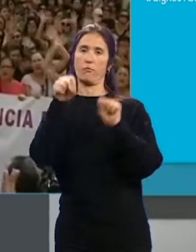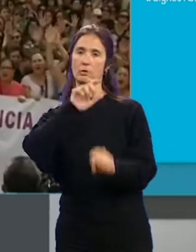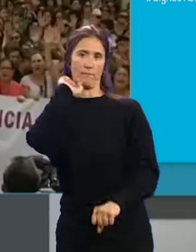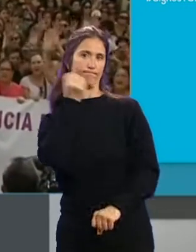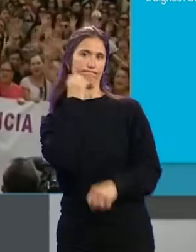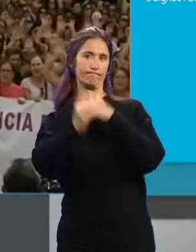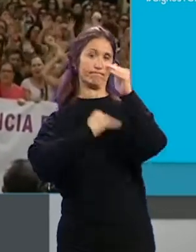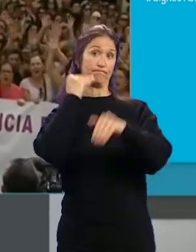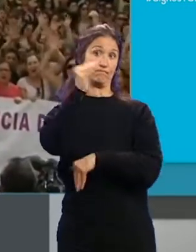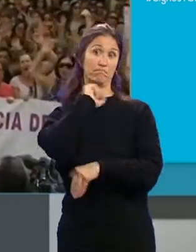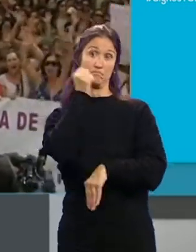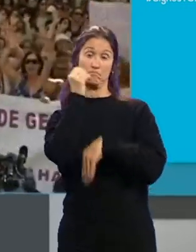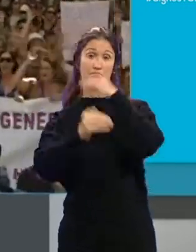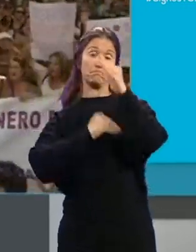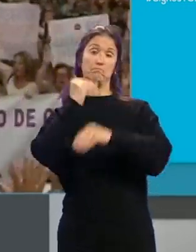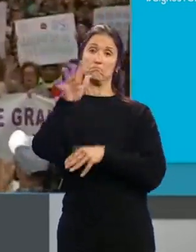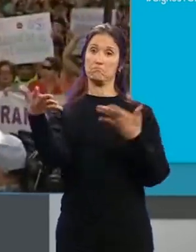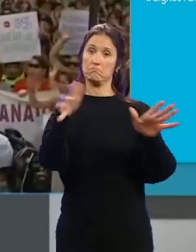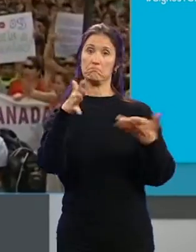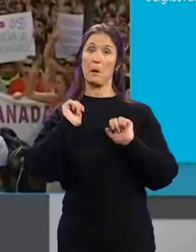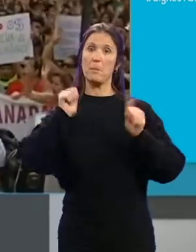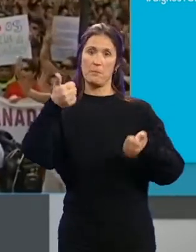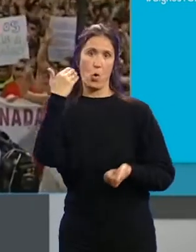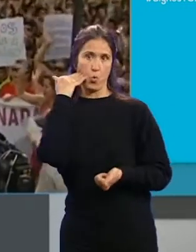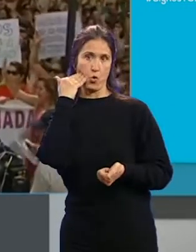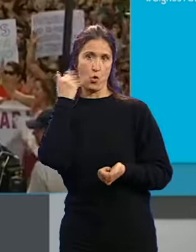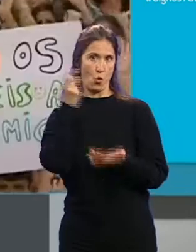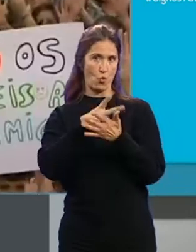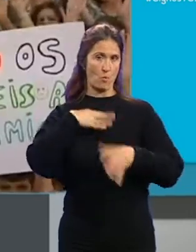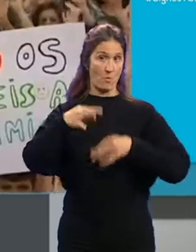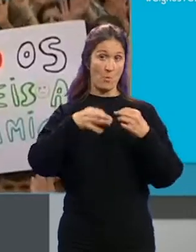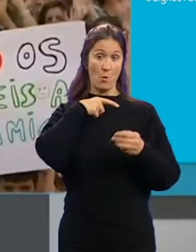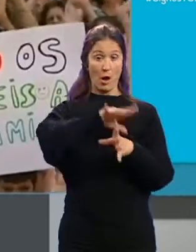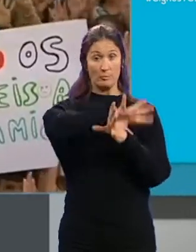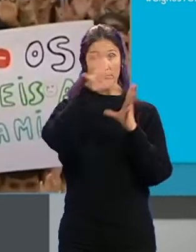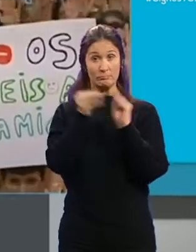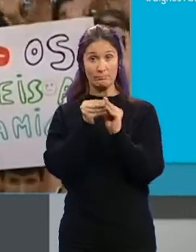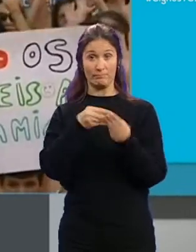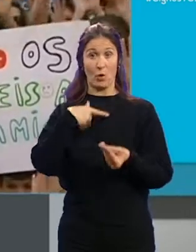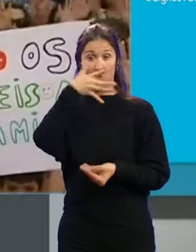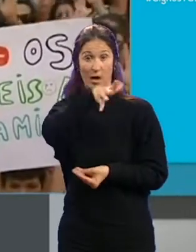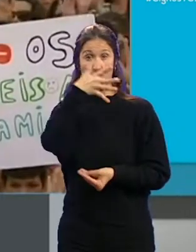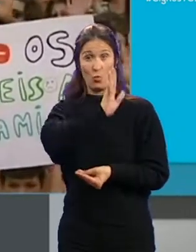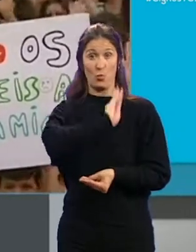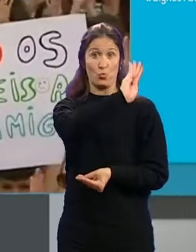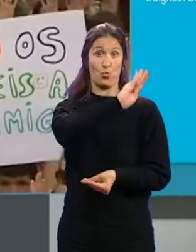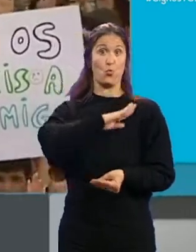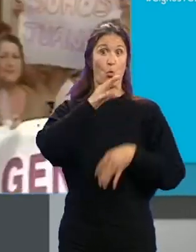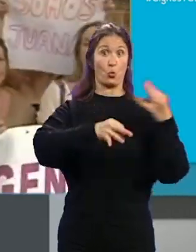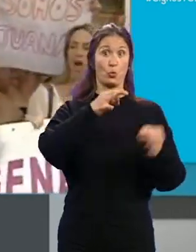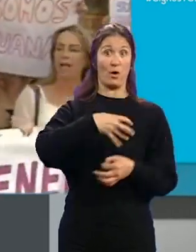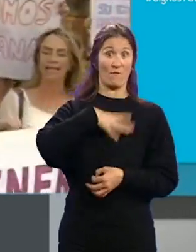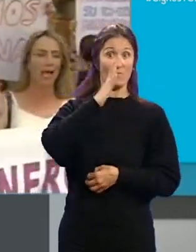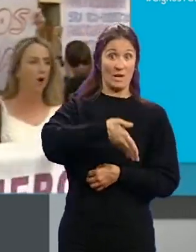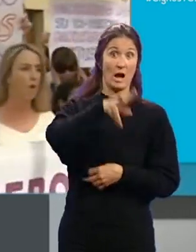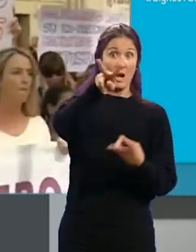El recurso se abordará en una vista... ...a principios de julio. Entre las denuncias que analiza... fiscalía italiana... ...se encuentra la que Juana